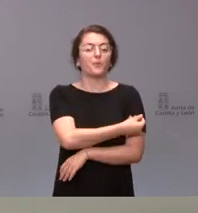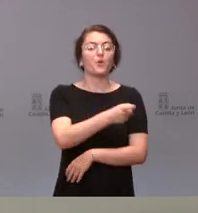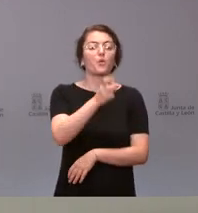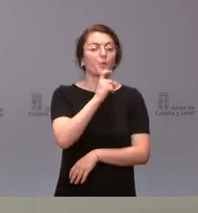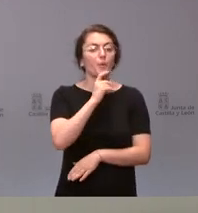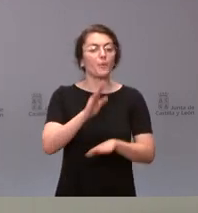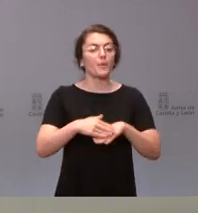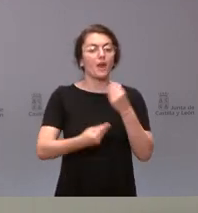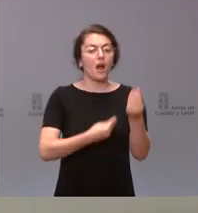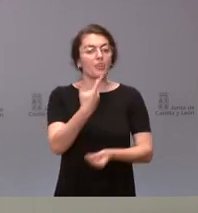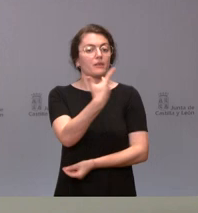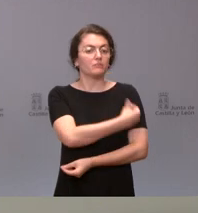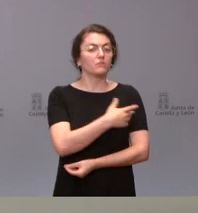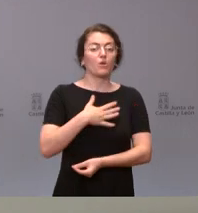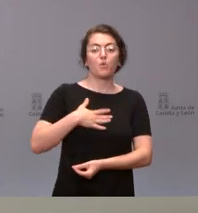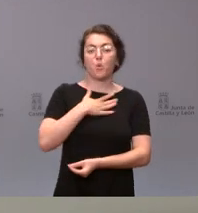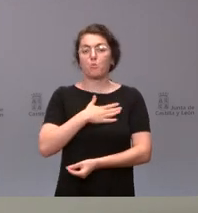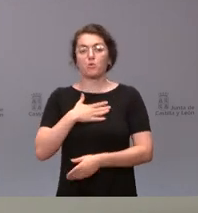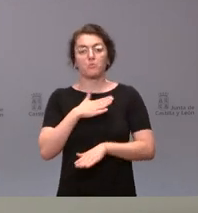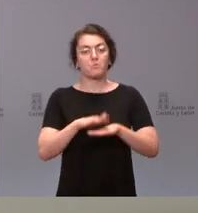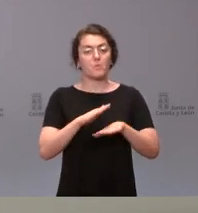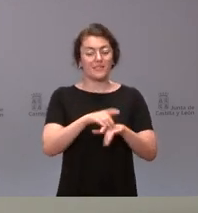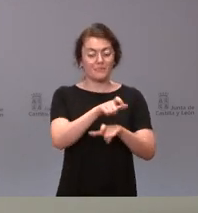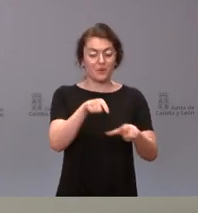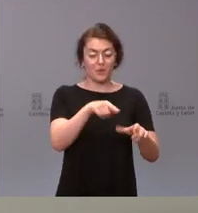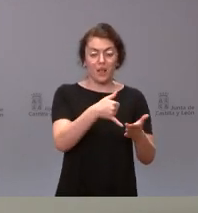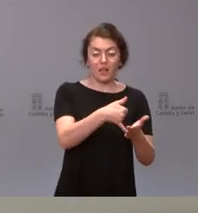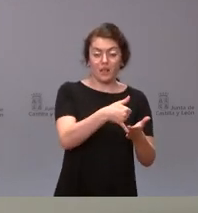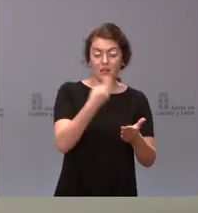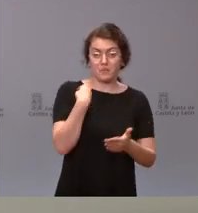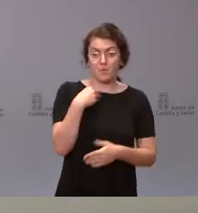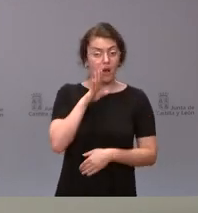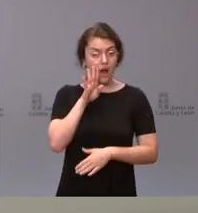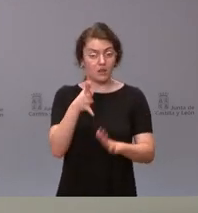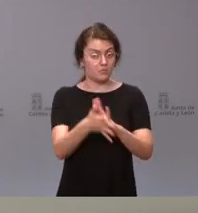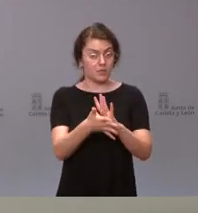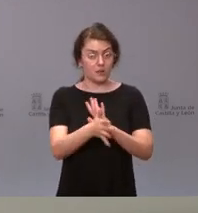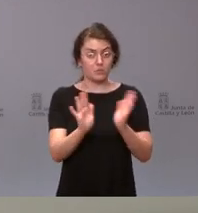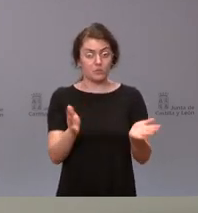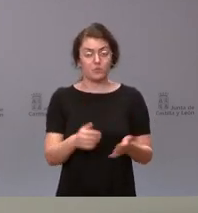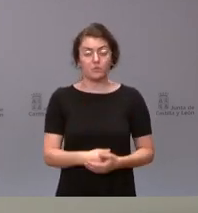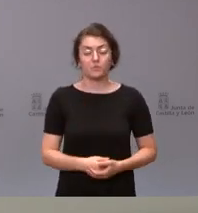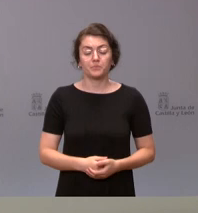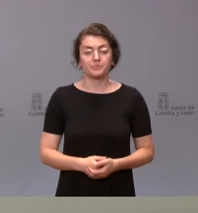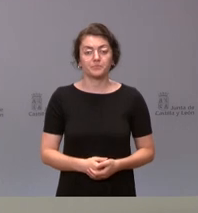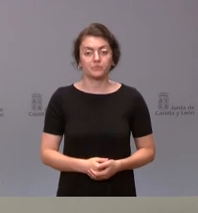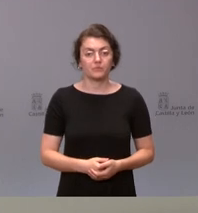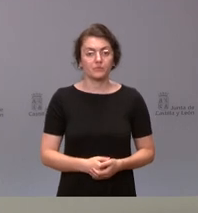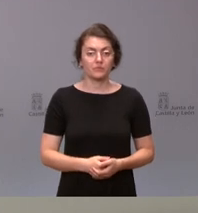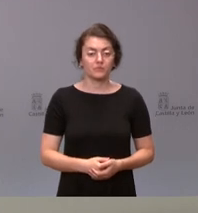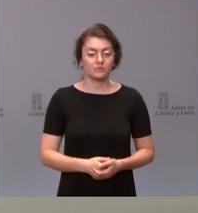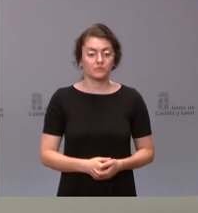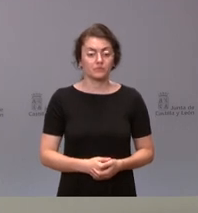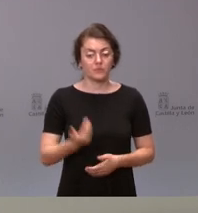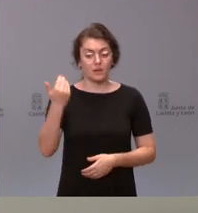mejor forma, de la manera más cómoda, para las personas vulnerables de las que estamos hablando. En todo caso, todavía no se nos